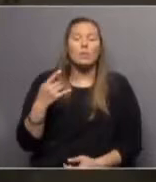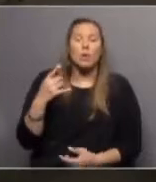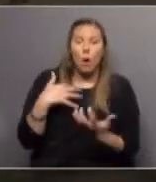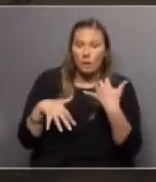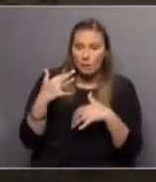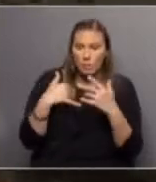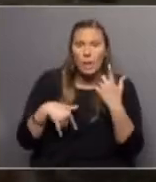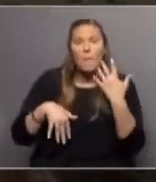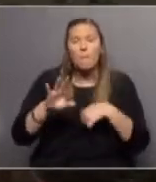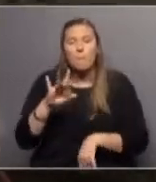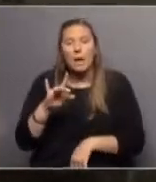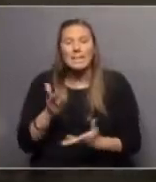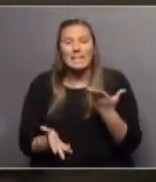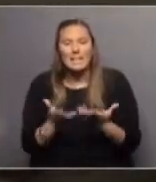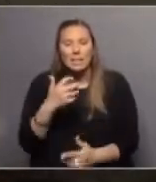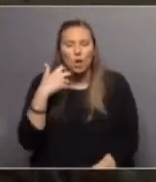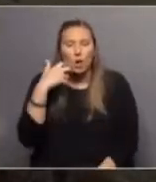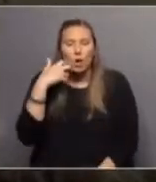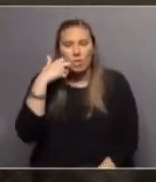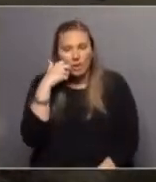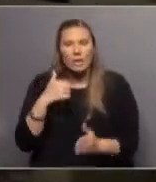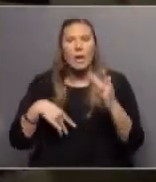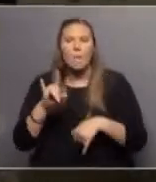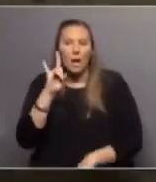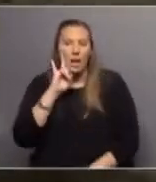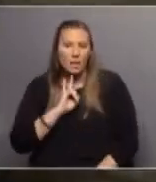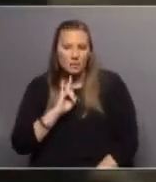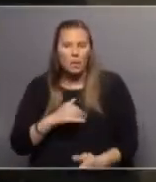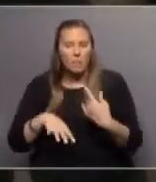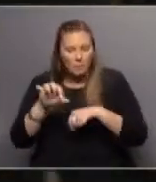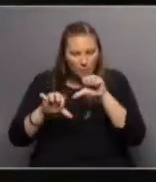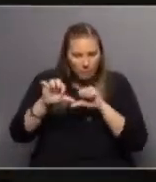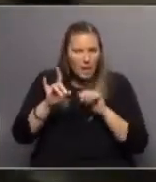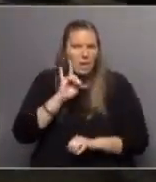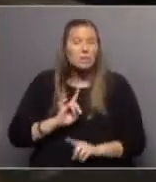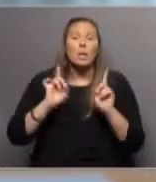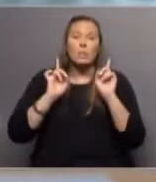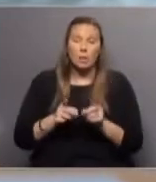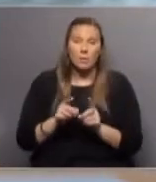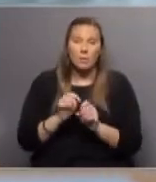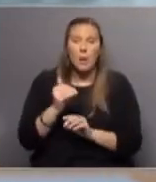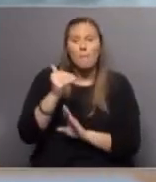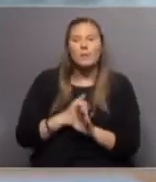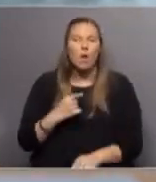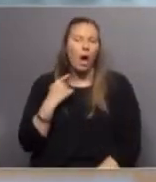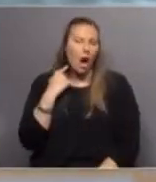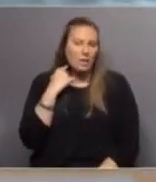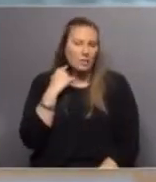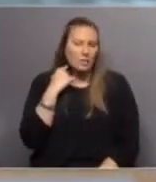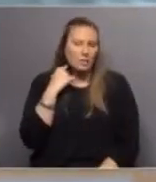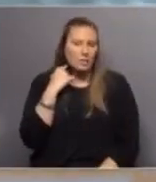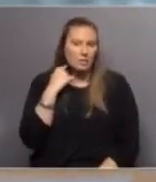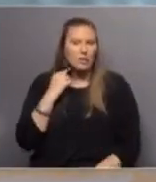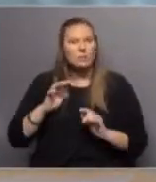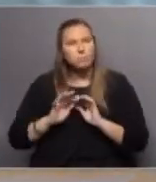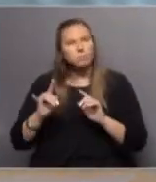se traduce en más kilos de carne, más litros de leche, más sólidos en la leche, y a su vez que se emita menos gases de efecto